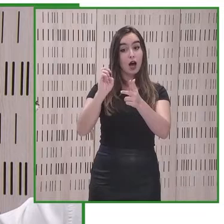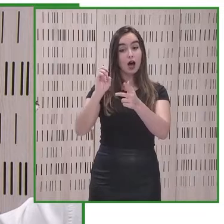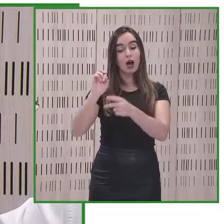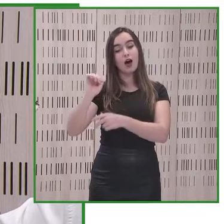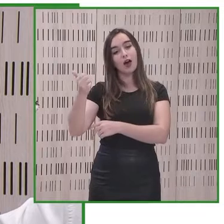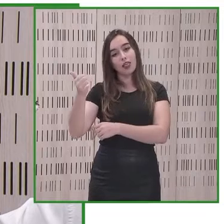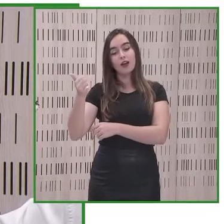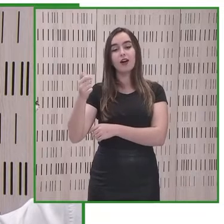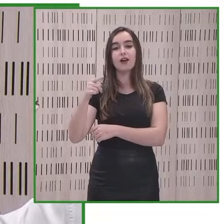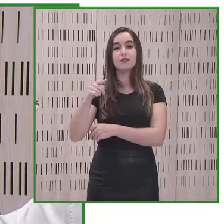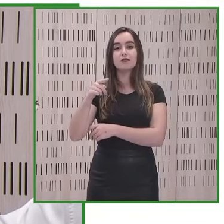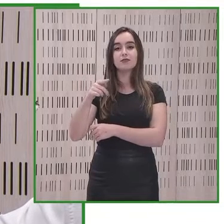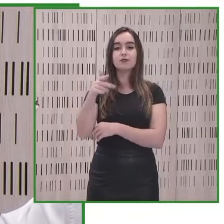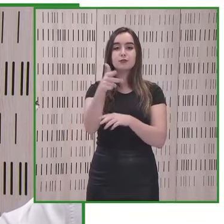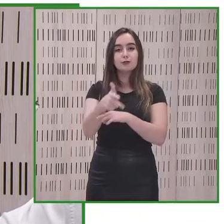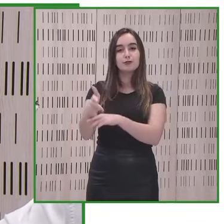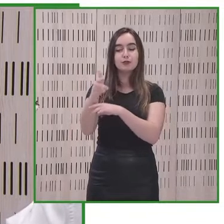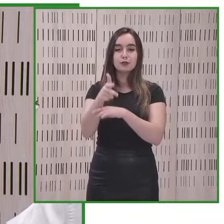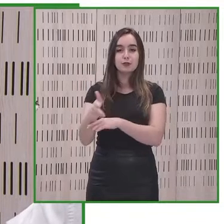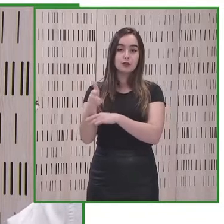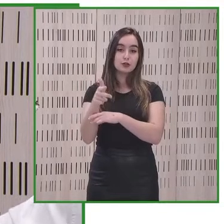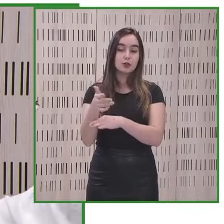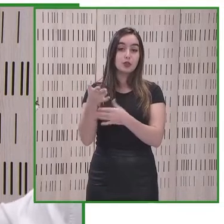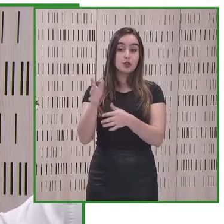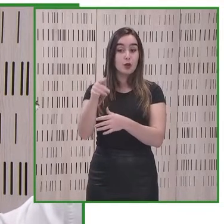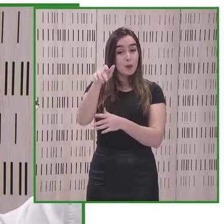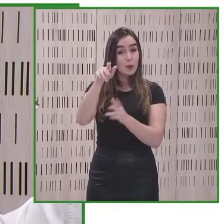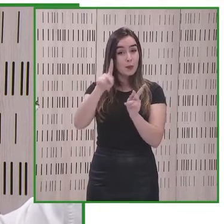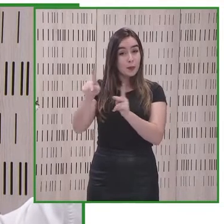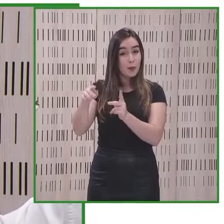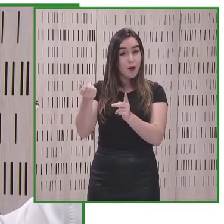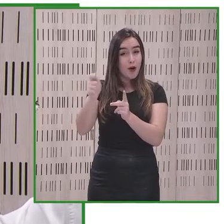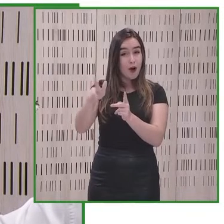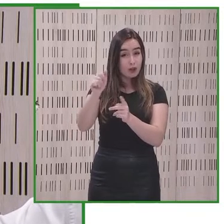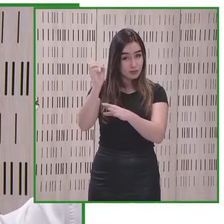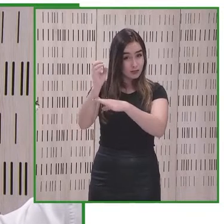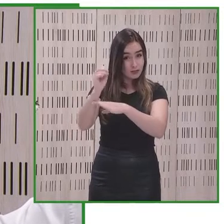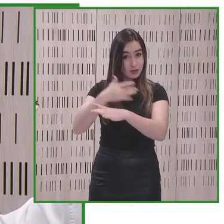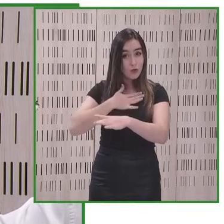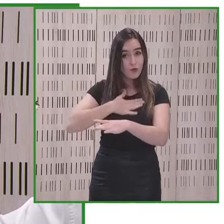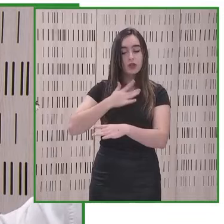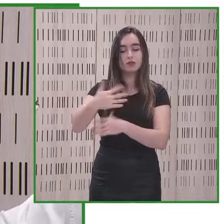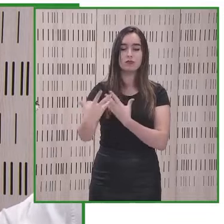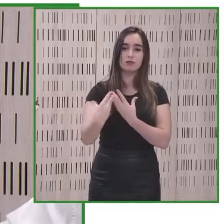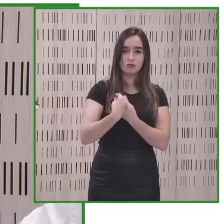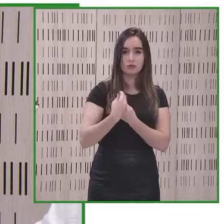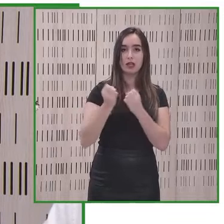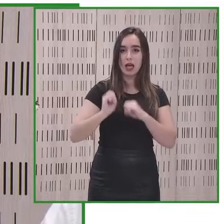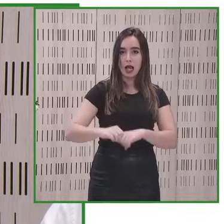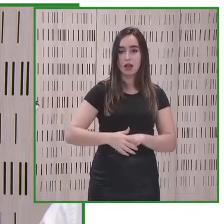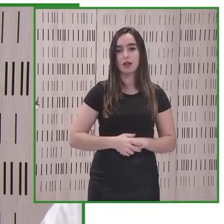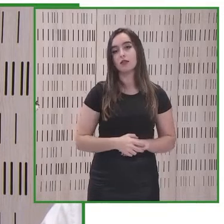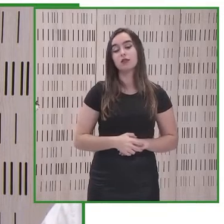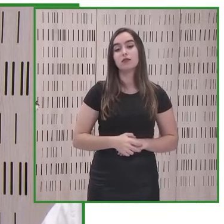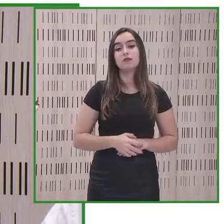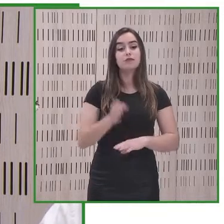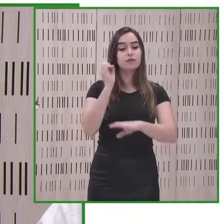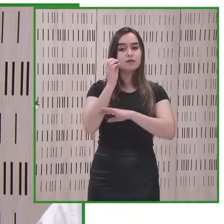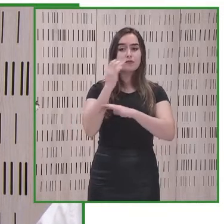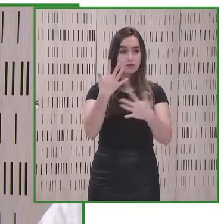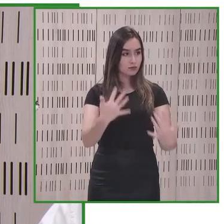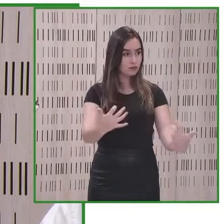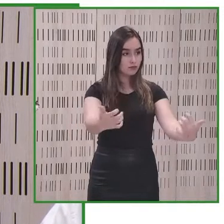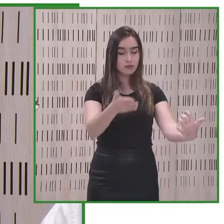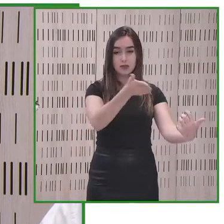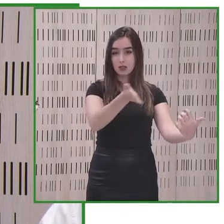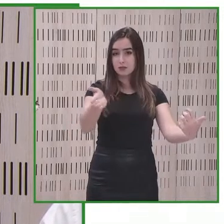todos los expositores de alto nivel pudiesen acompañarnos durante la conferencia todos vosotros nuestra audiencia